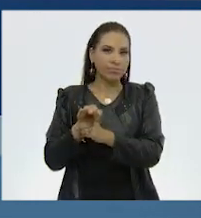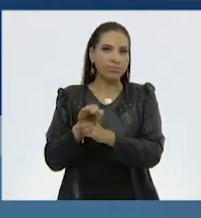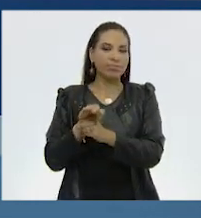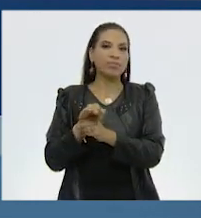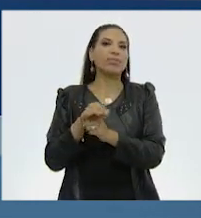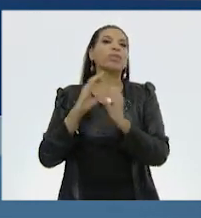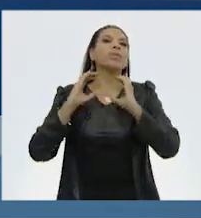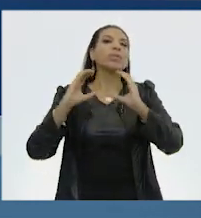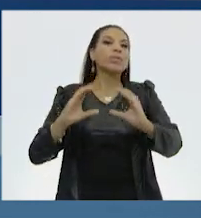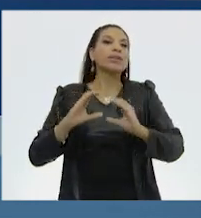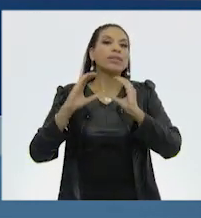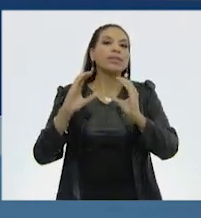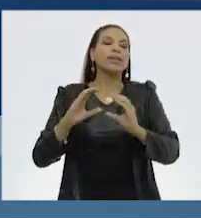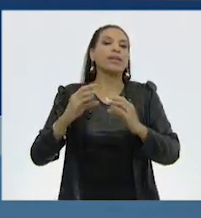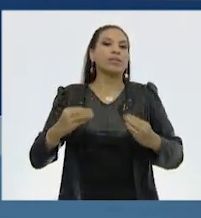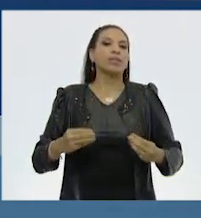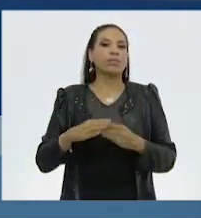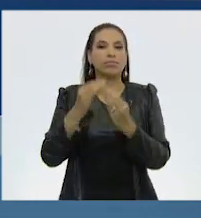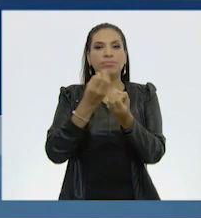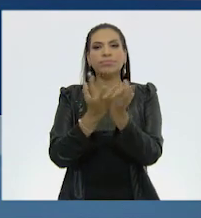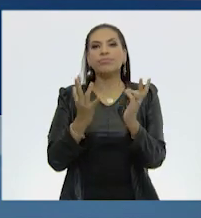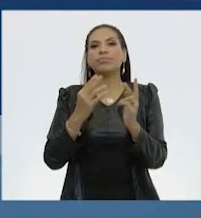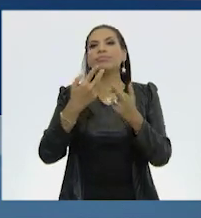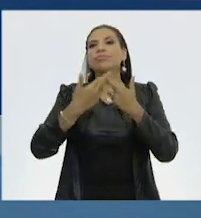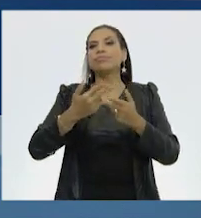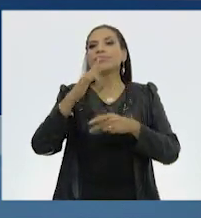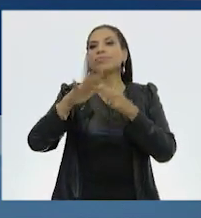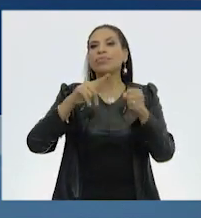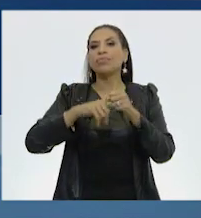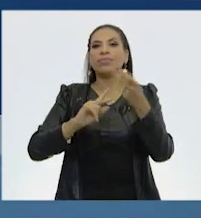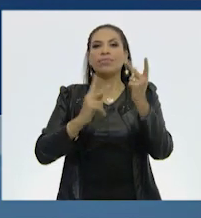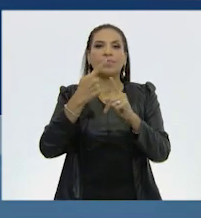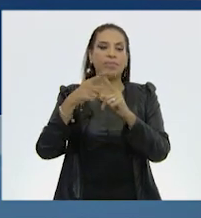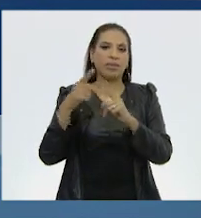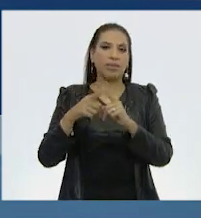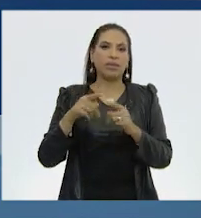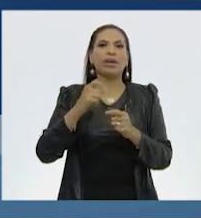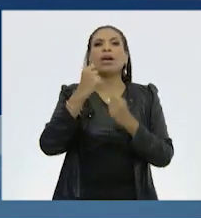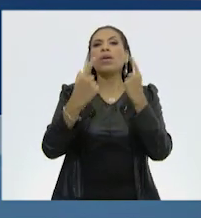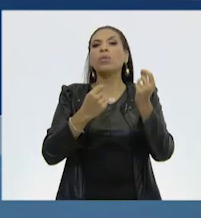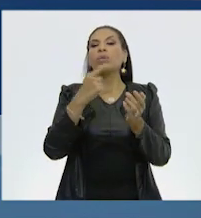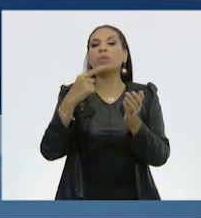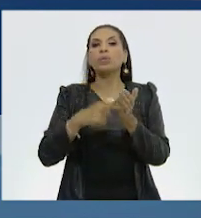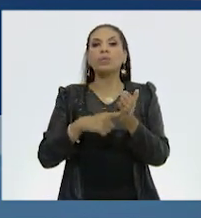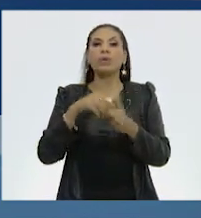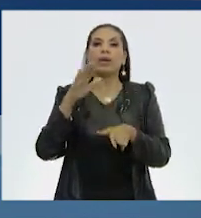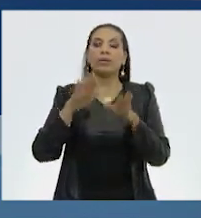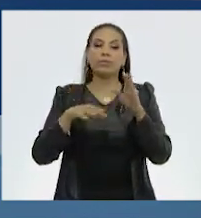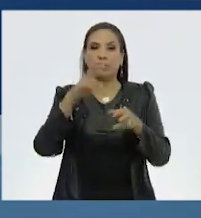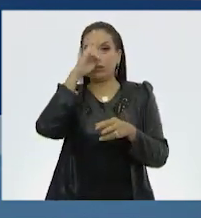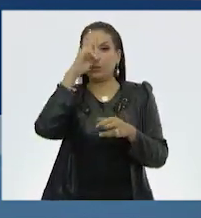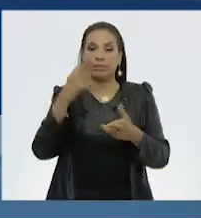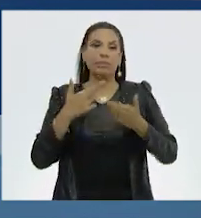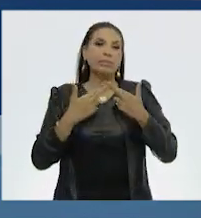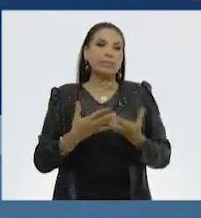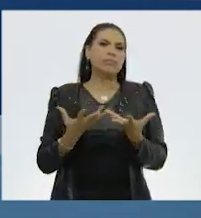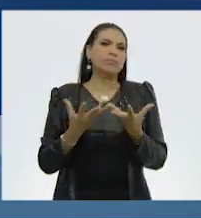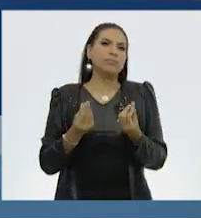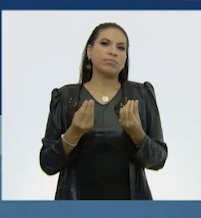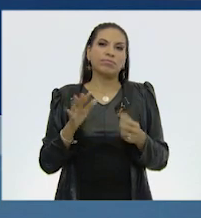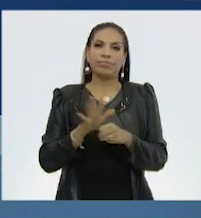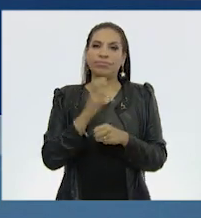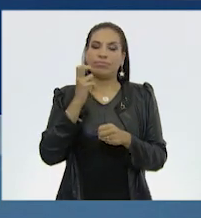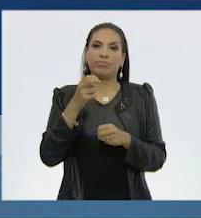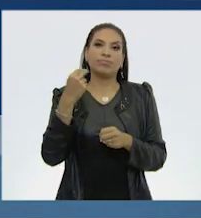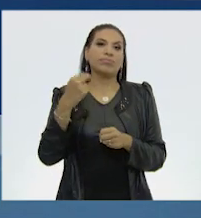y el cuidado de la biodiversidad, que en algunos lugares llega a ser tanta que por